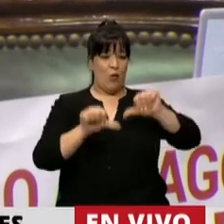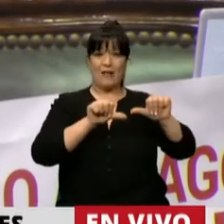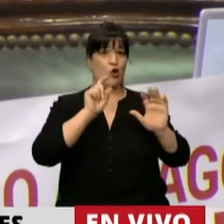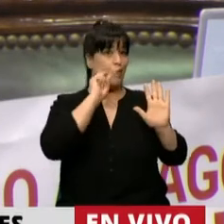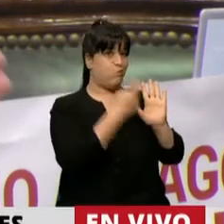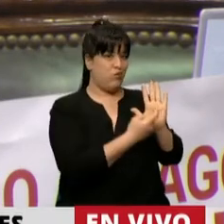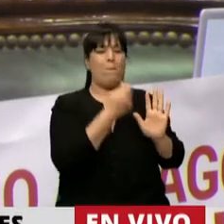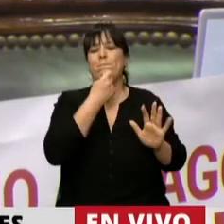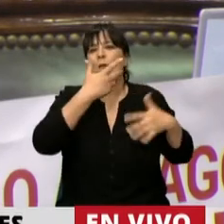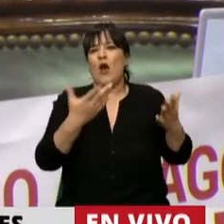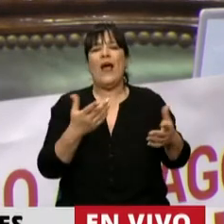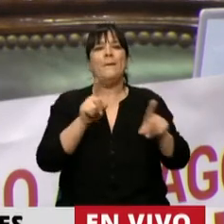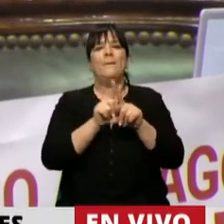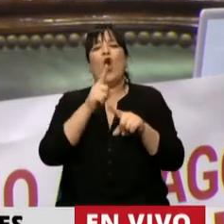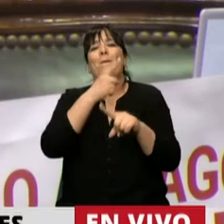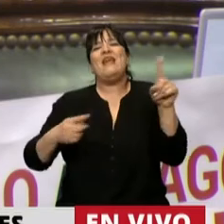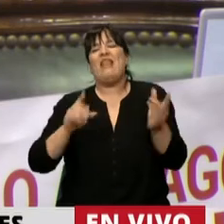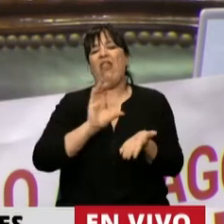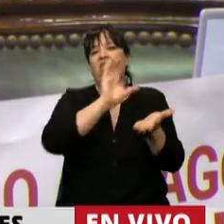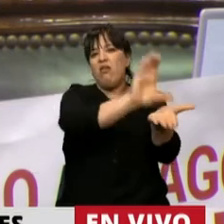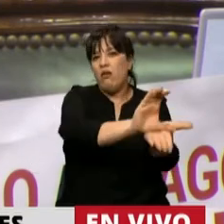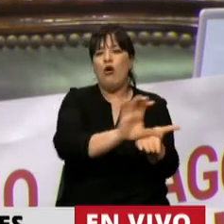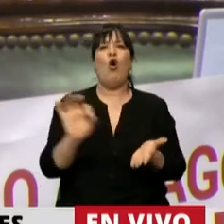ejemplo, entregando la mitad de las dosis